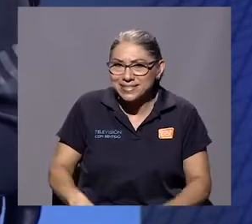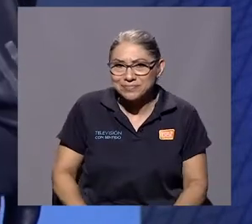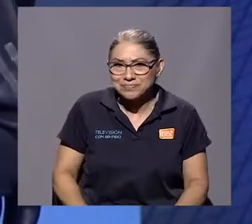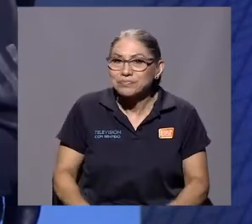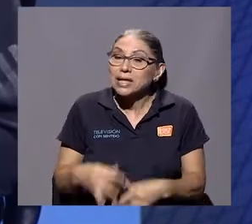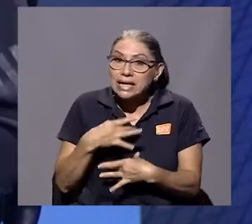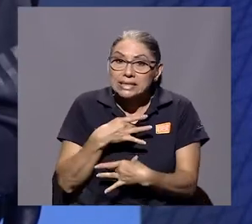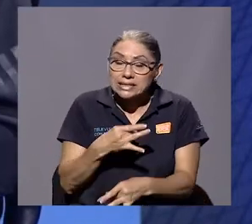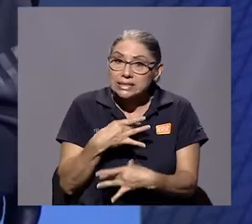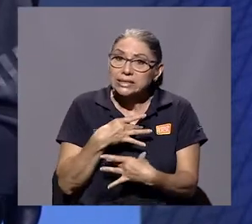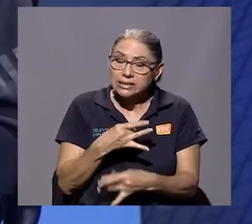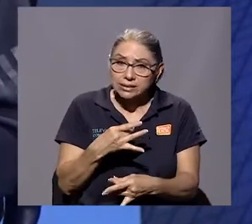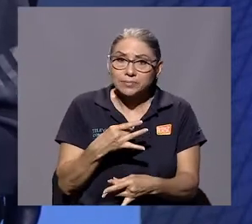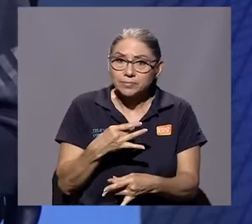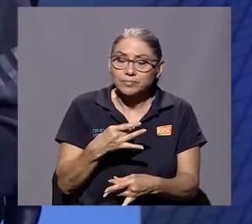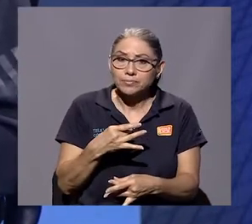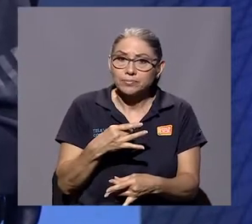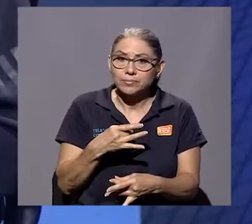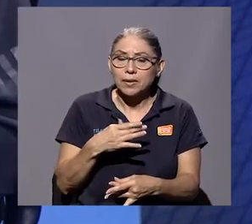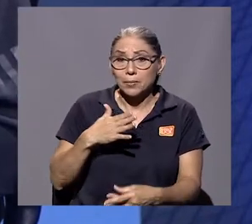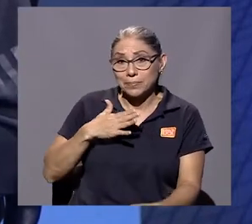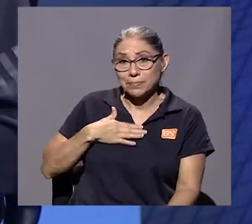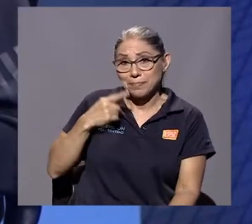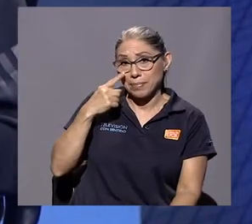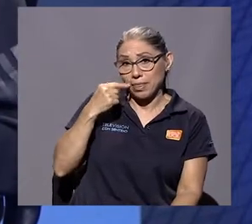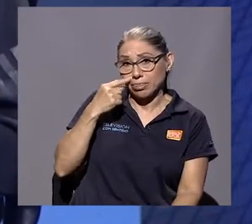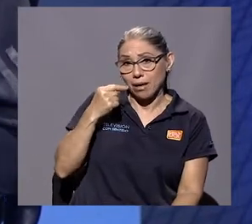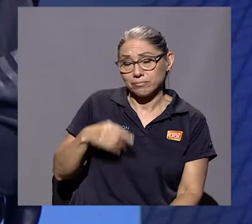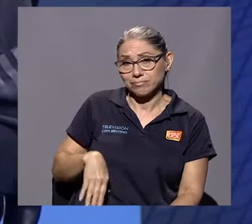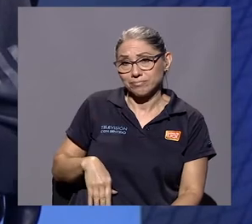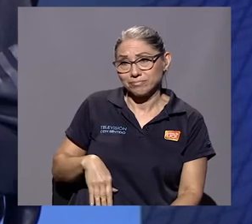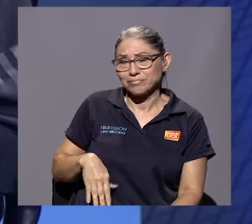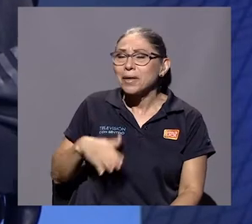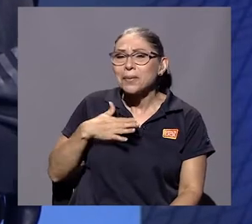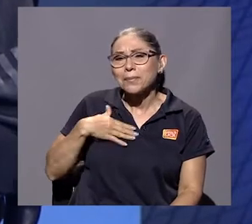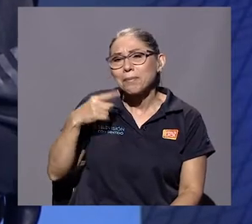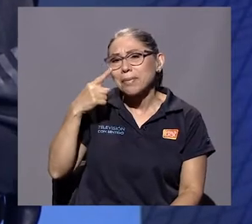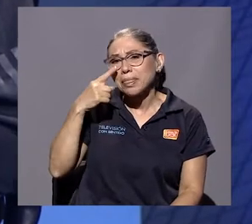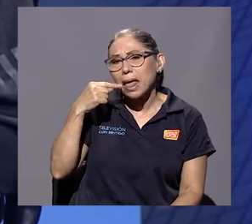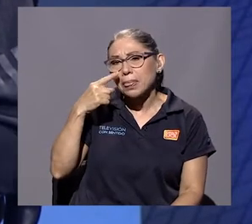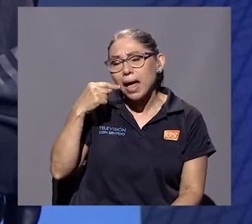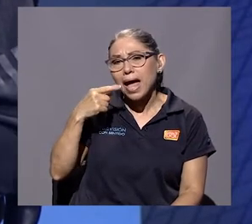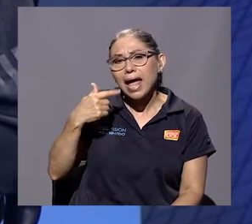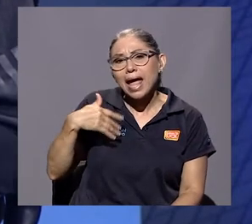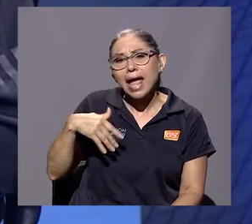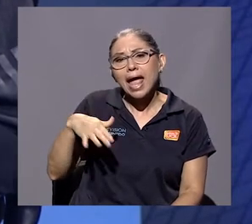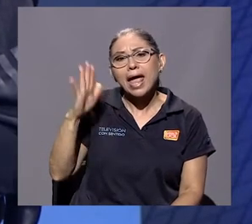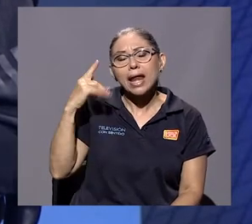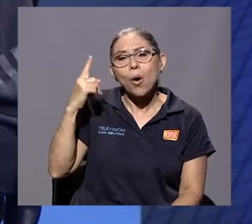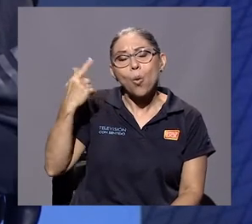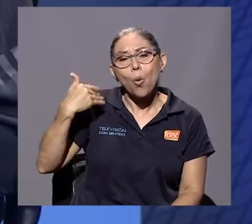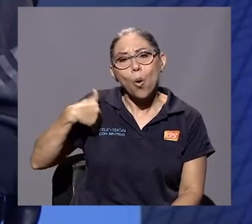Es interesante porque mi tata, mi tata era un hombre